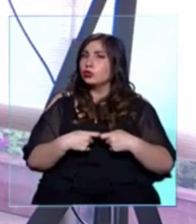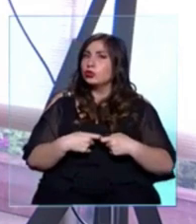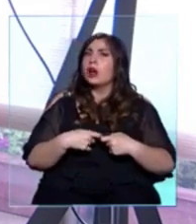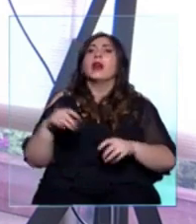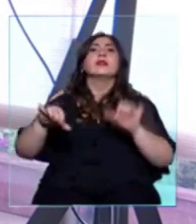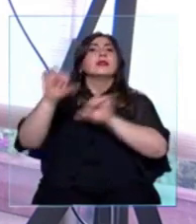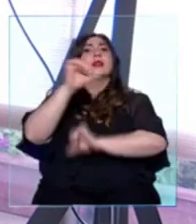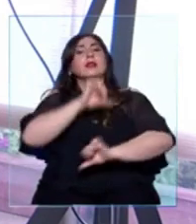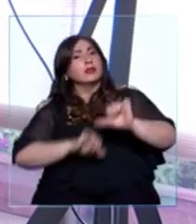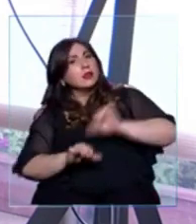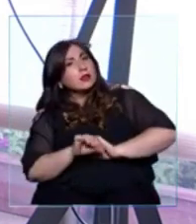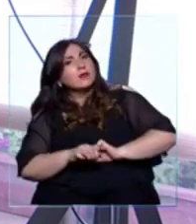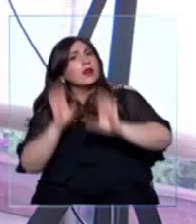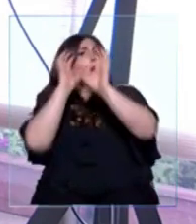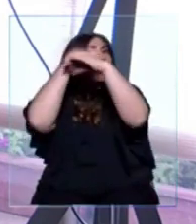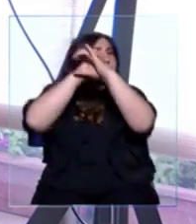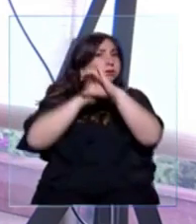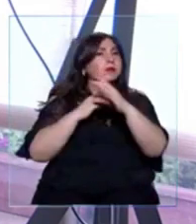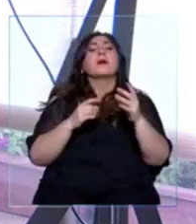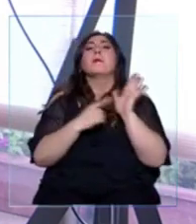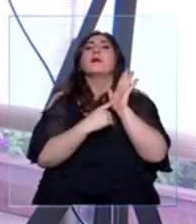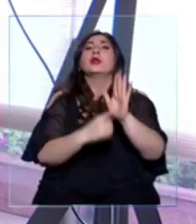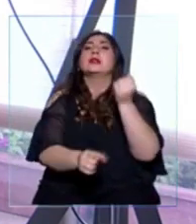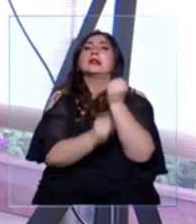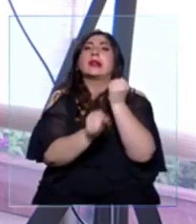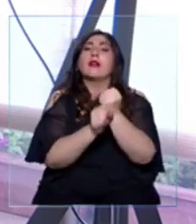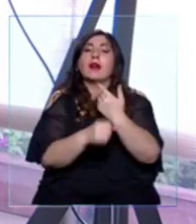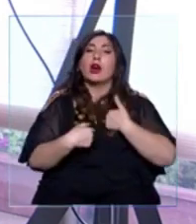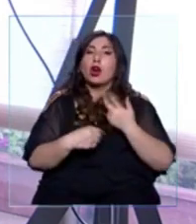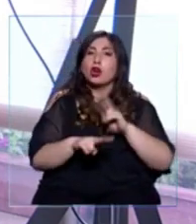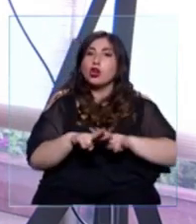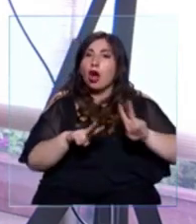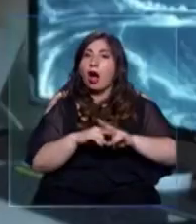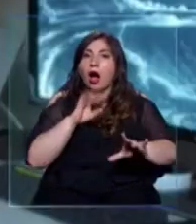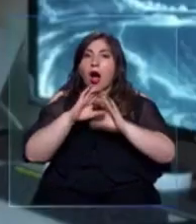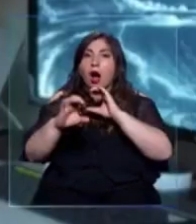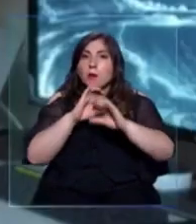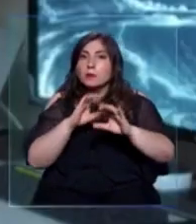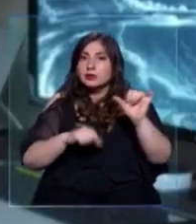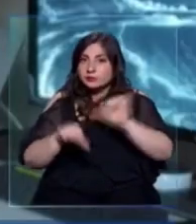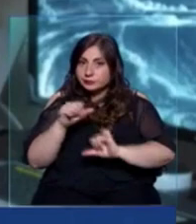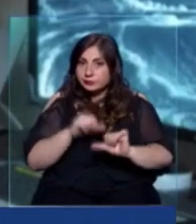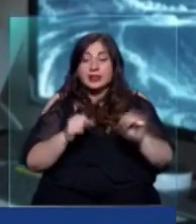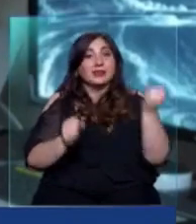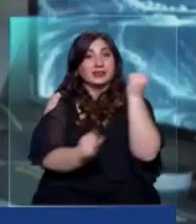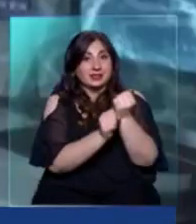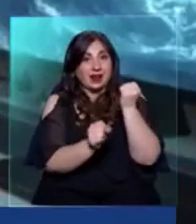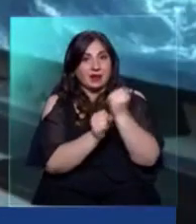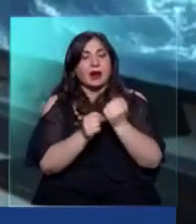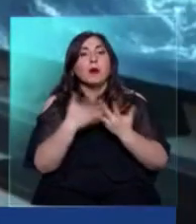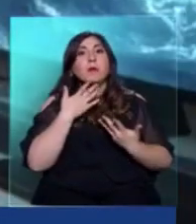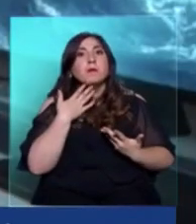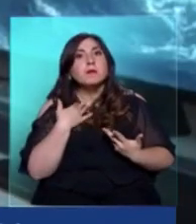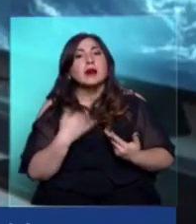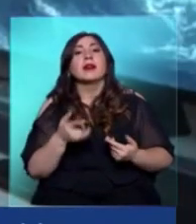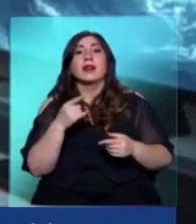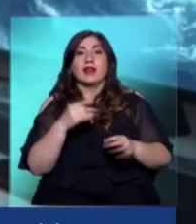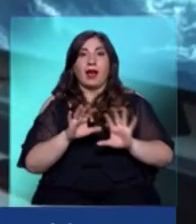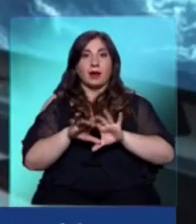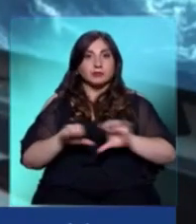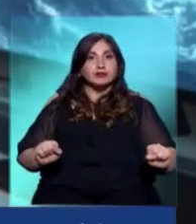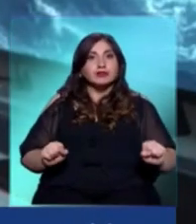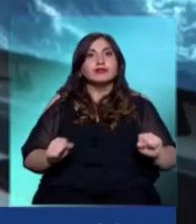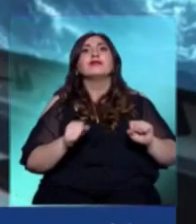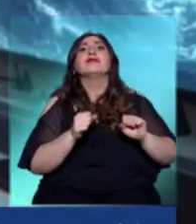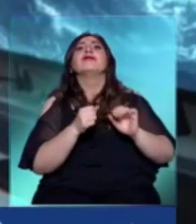mostrar un poco el trabajo que yo hago haciendo comunicación científica. Trabajo y pasión que ha decidido plasmar y